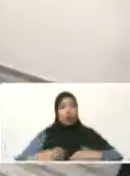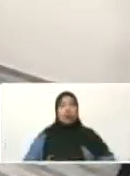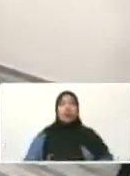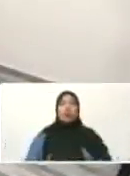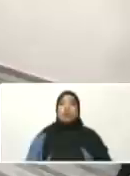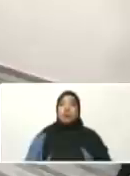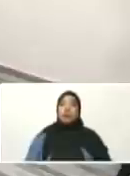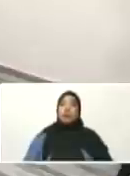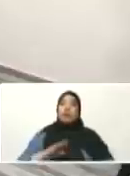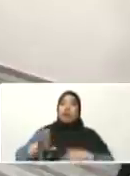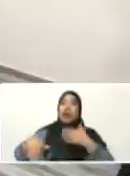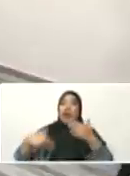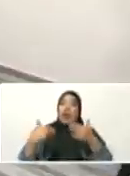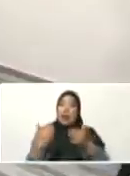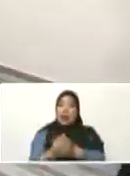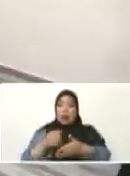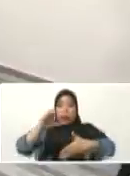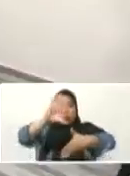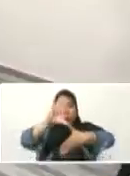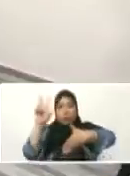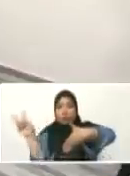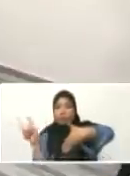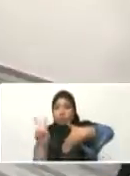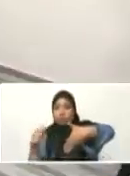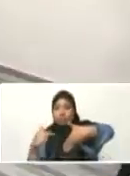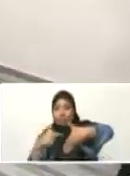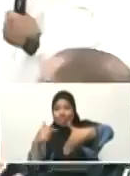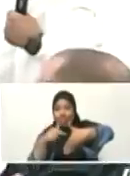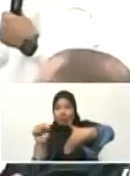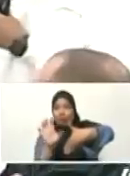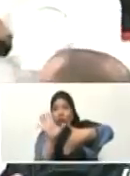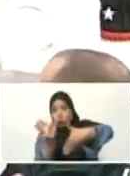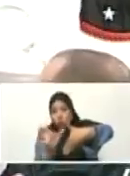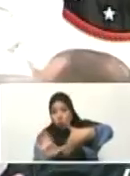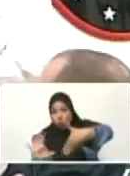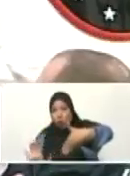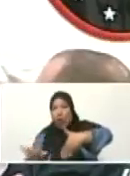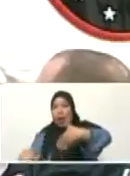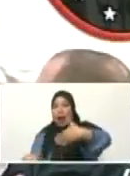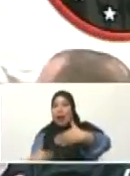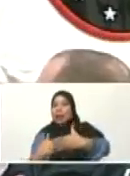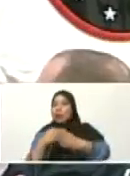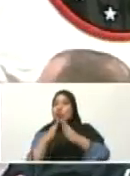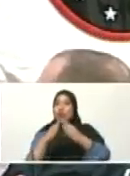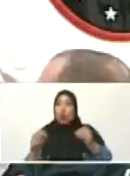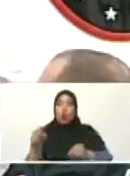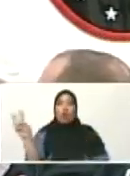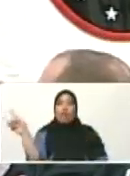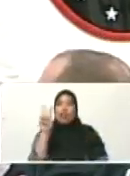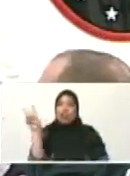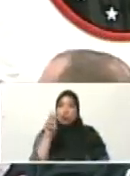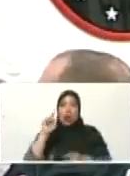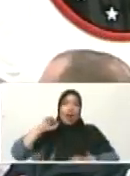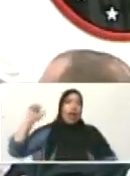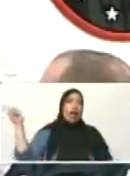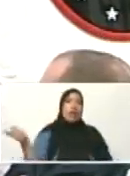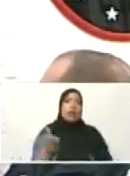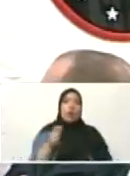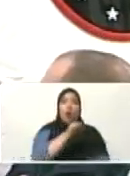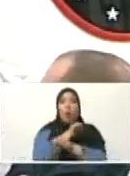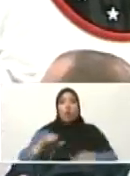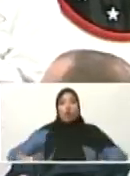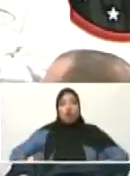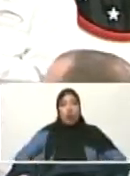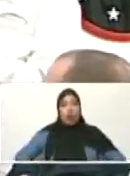Atlántico y vea que llega prácticamente hasta la zona central del país. Todos los llanos centrales, desde Portuguesa